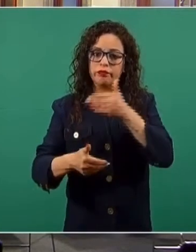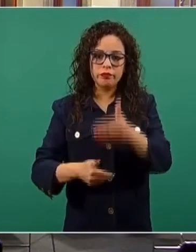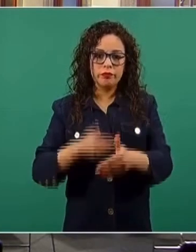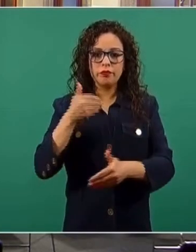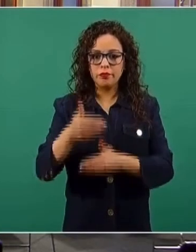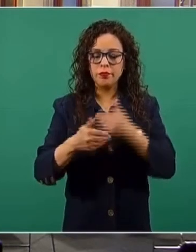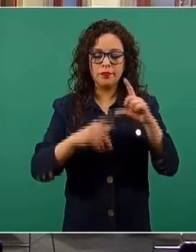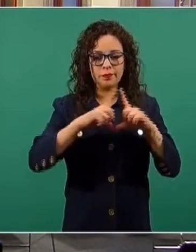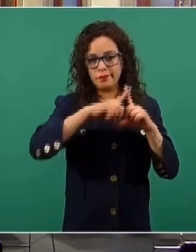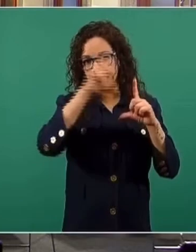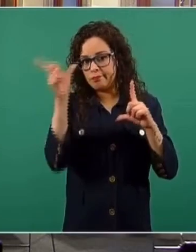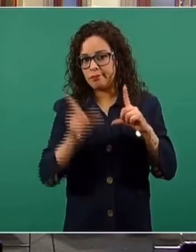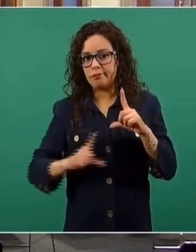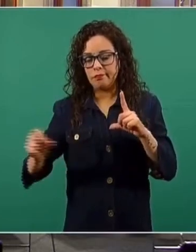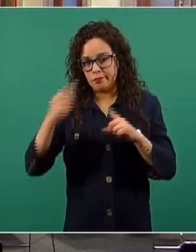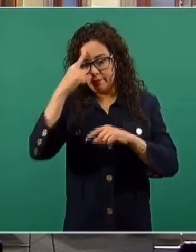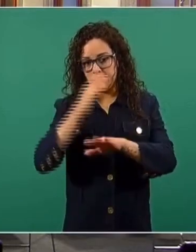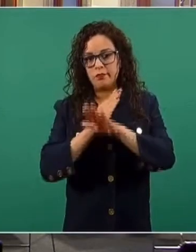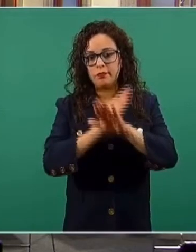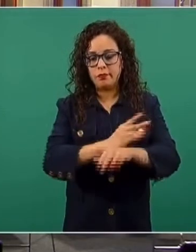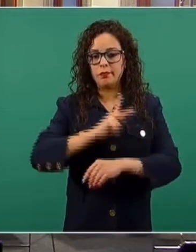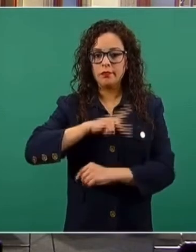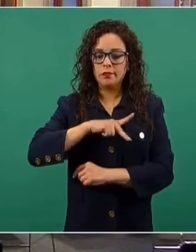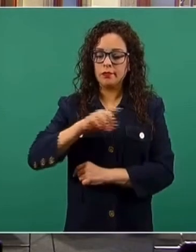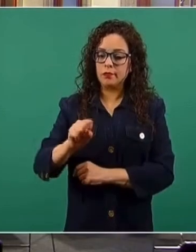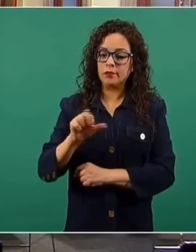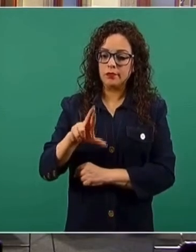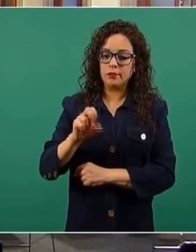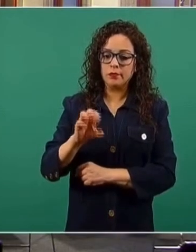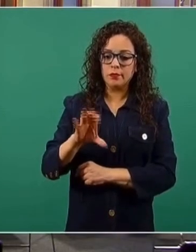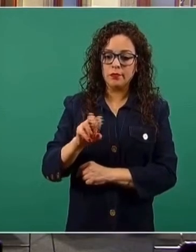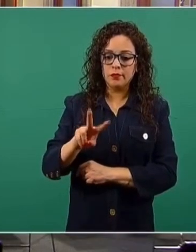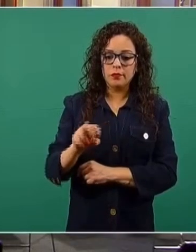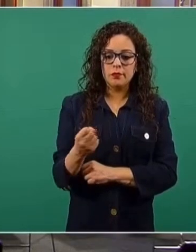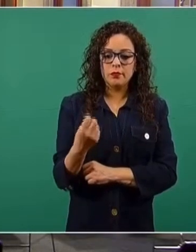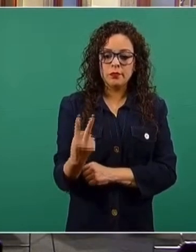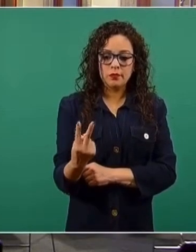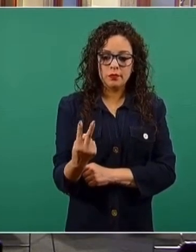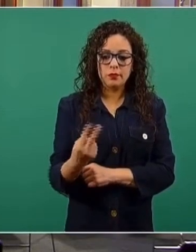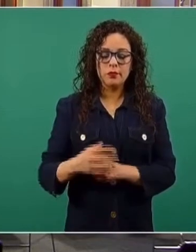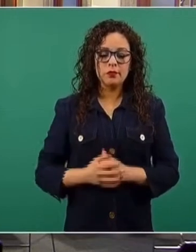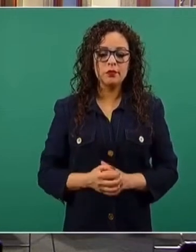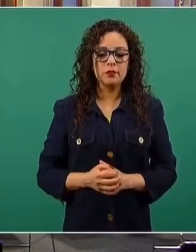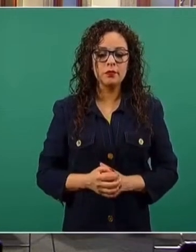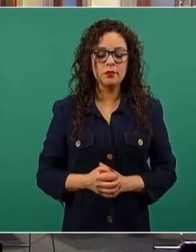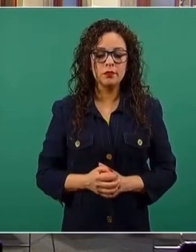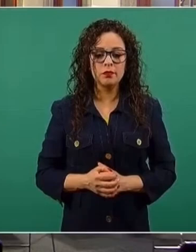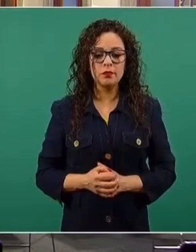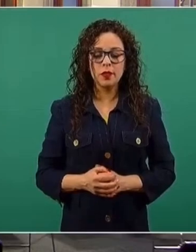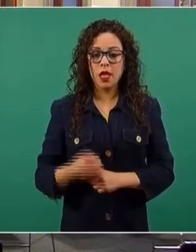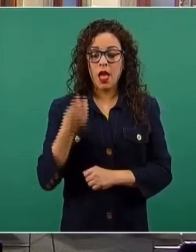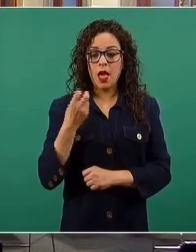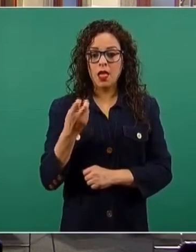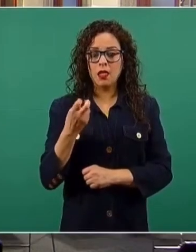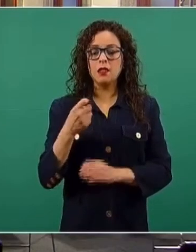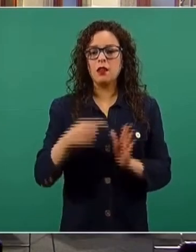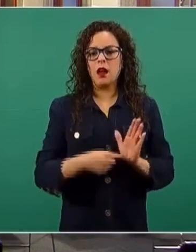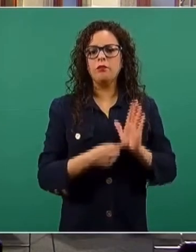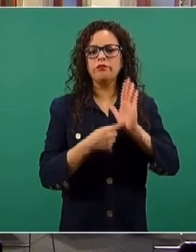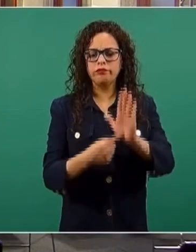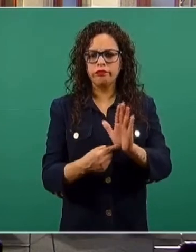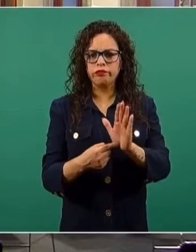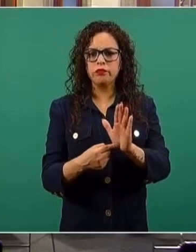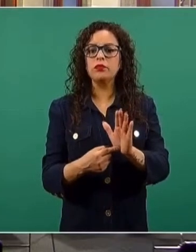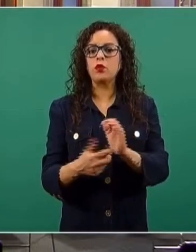Política Nacional de Vacunación contra el Virus SARS-CoV-2 y recordamos que esta política fue presentada desde el 8 de